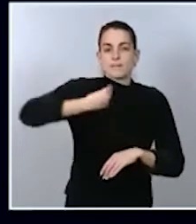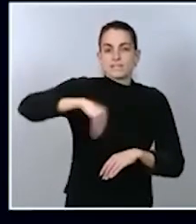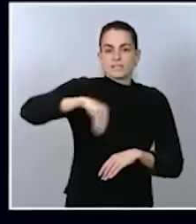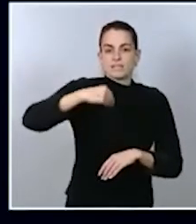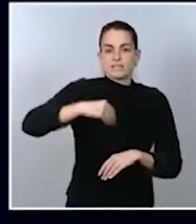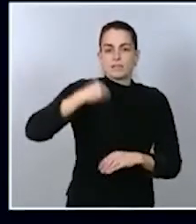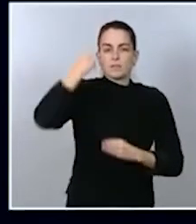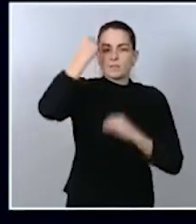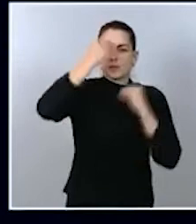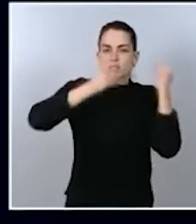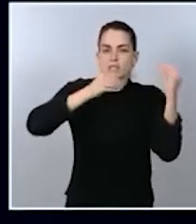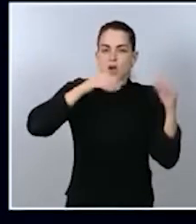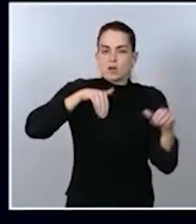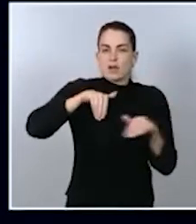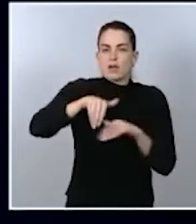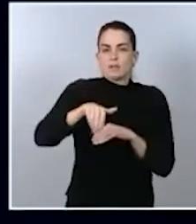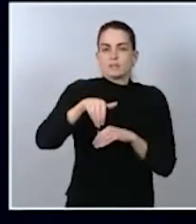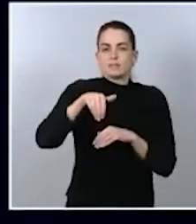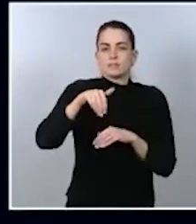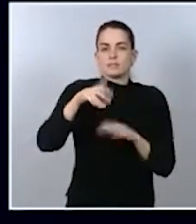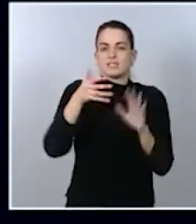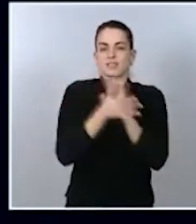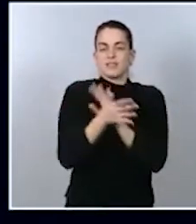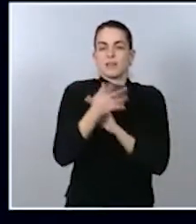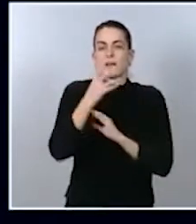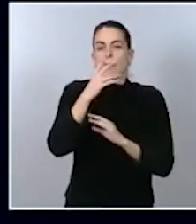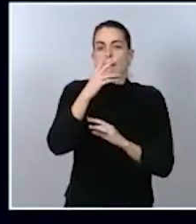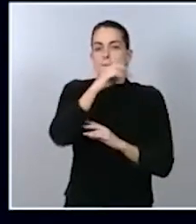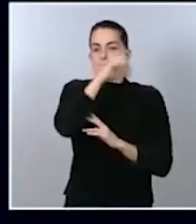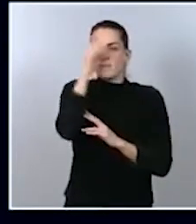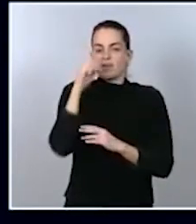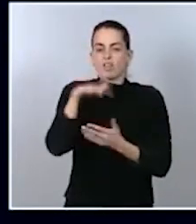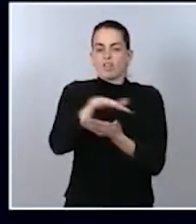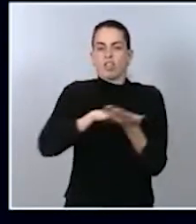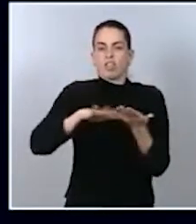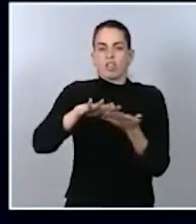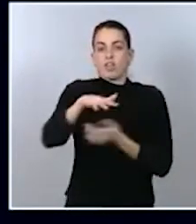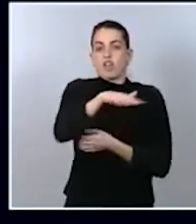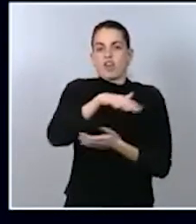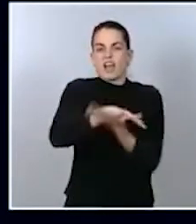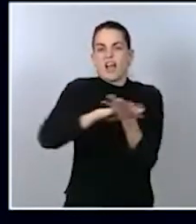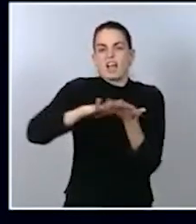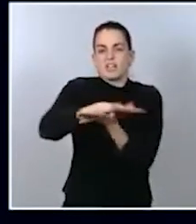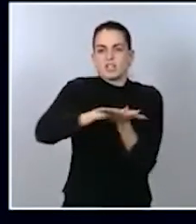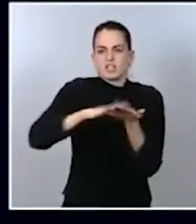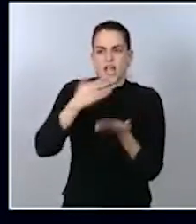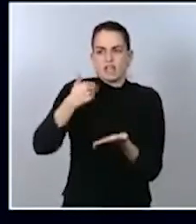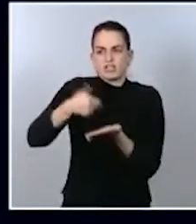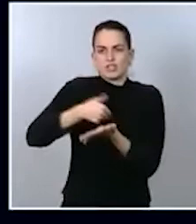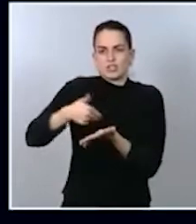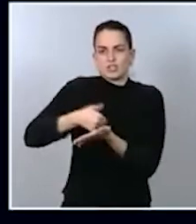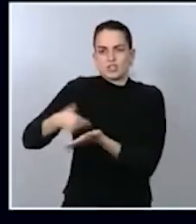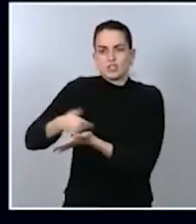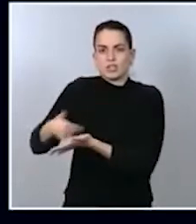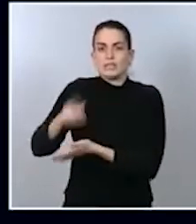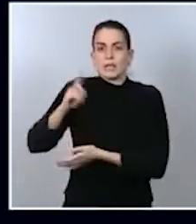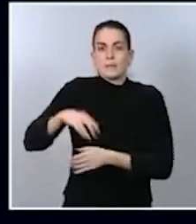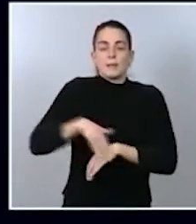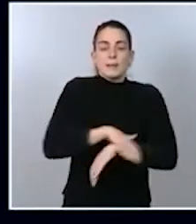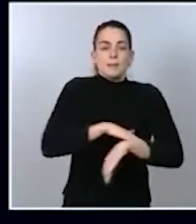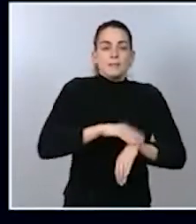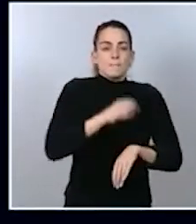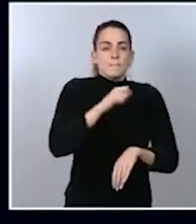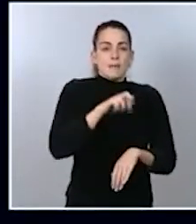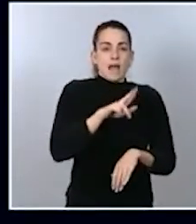declarar Madrid como zona catastrófica, tal y como le están solicitando. Y al ministro Marlaska quería